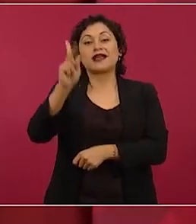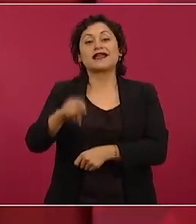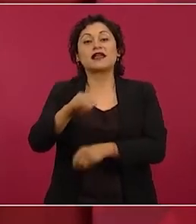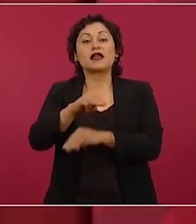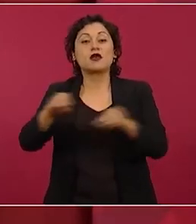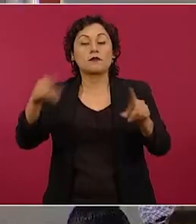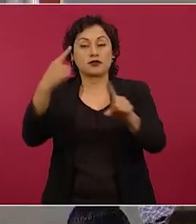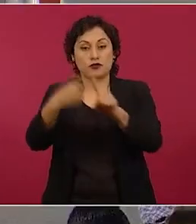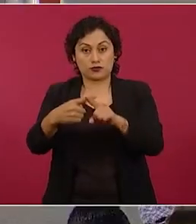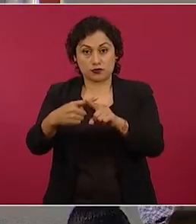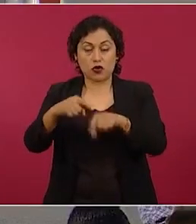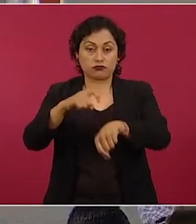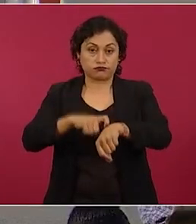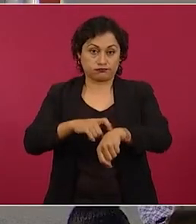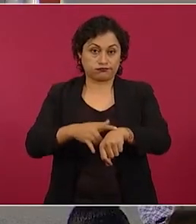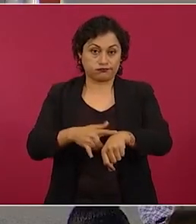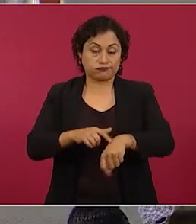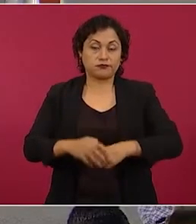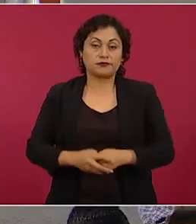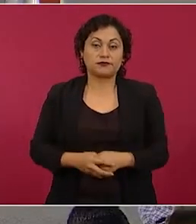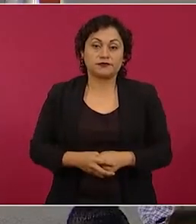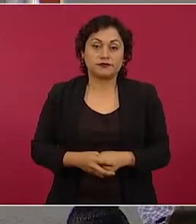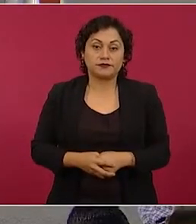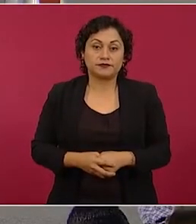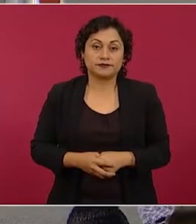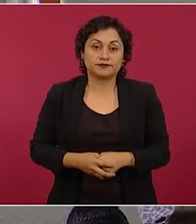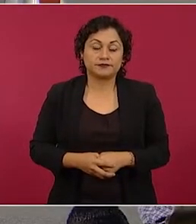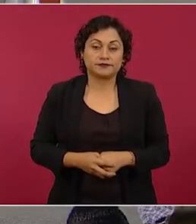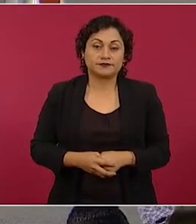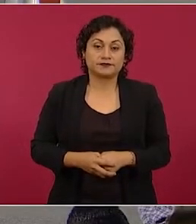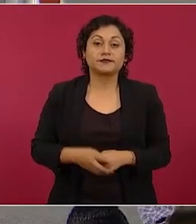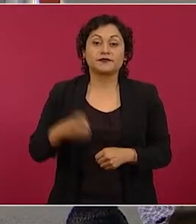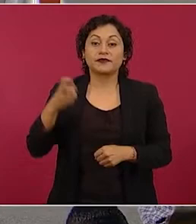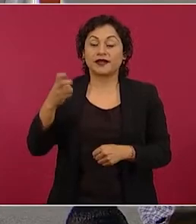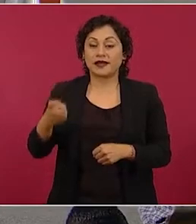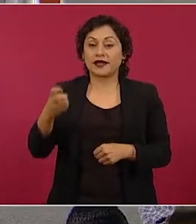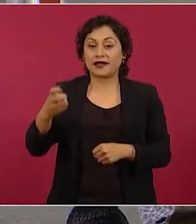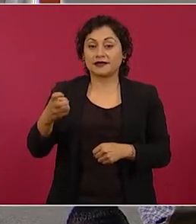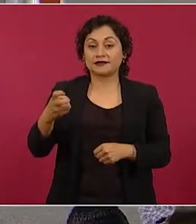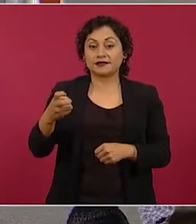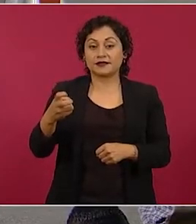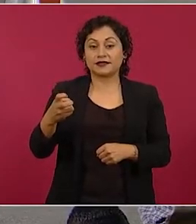Este plan va acompañado de la construcción del nuevo aeropuerto de Tulum,